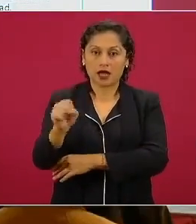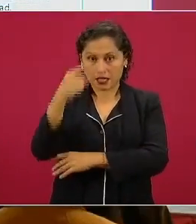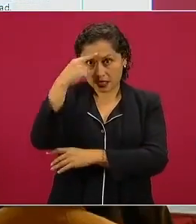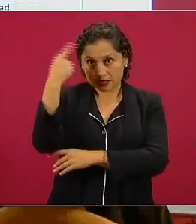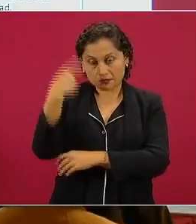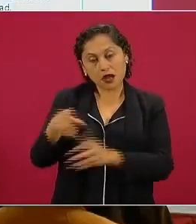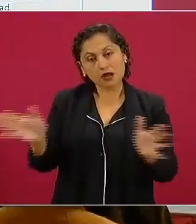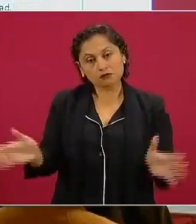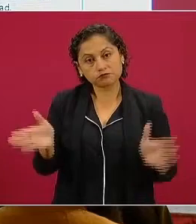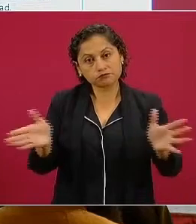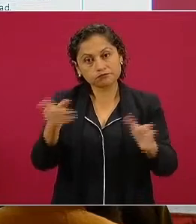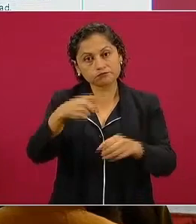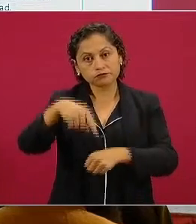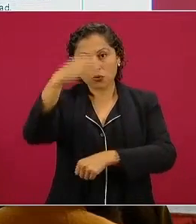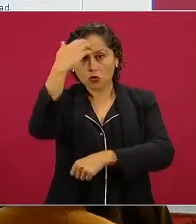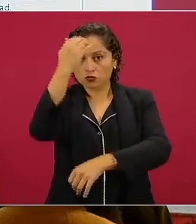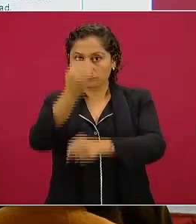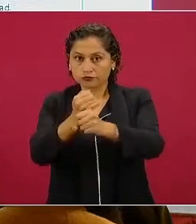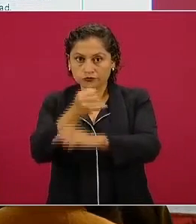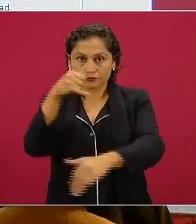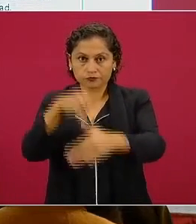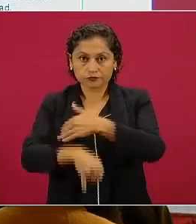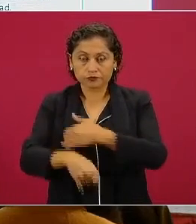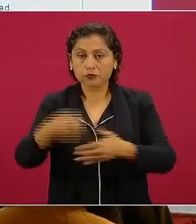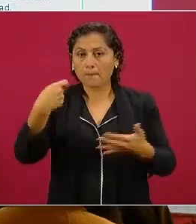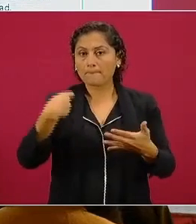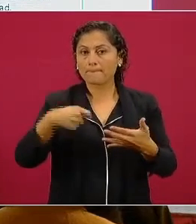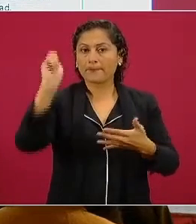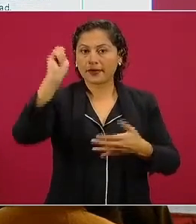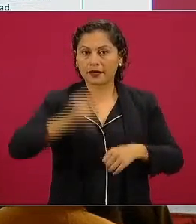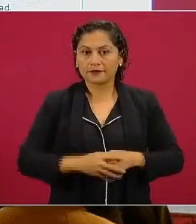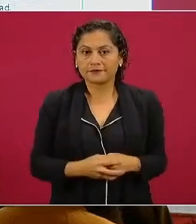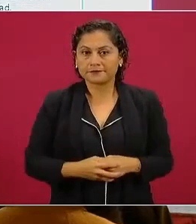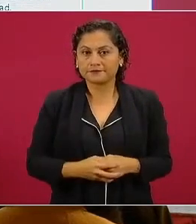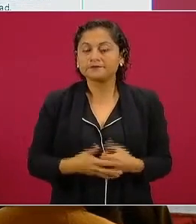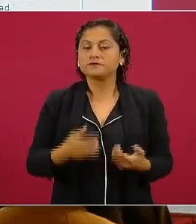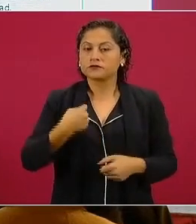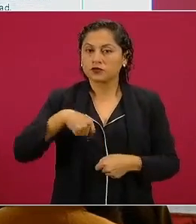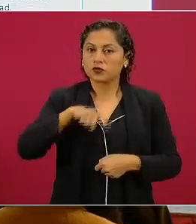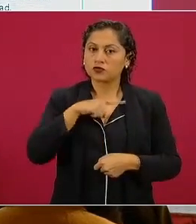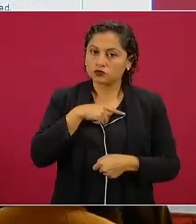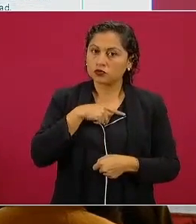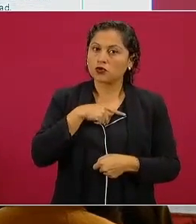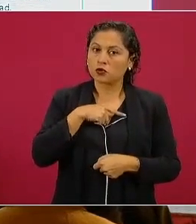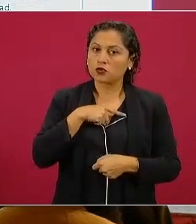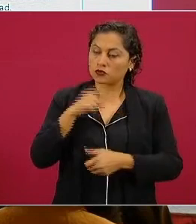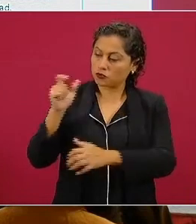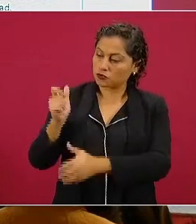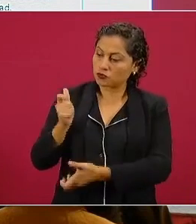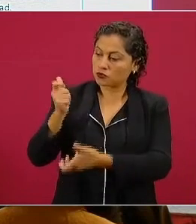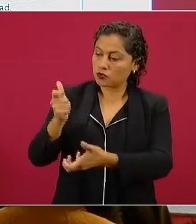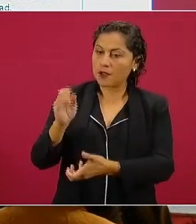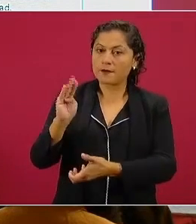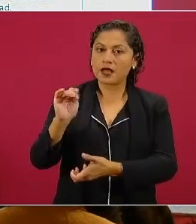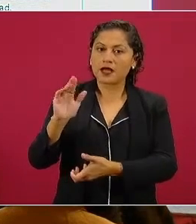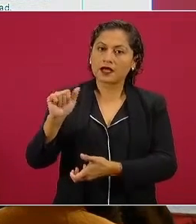conocimiento, cumplido, hemos entregado 15 por ciento más de becas